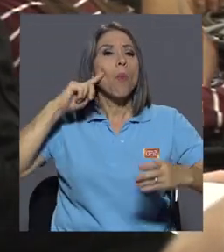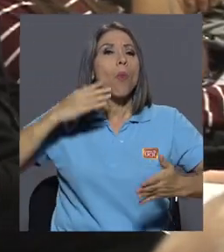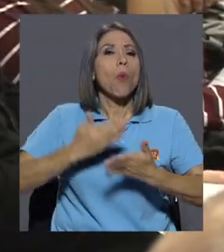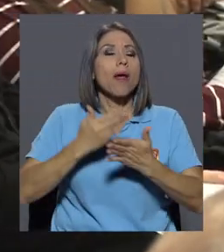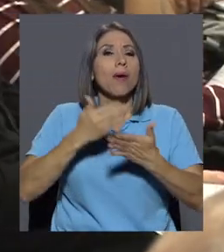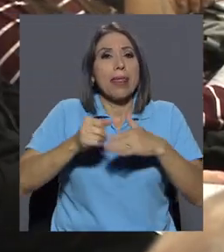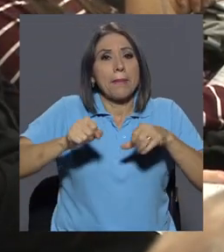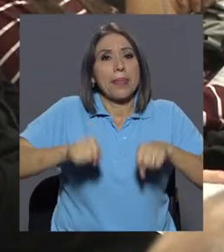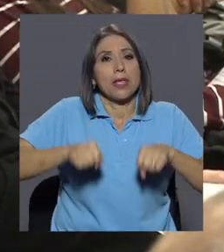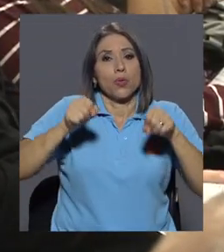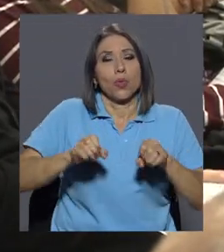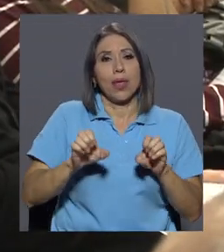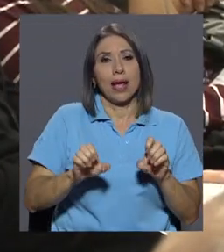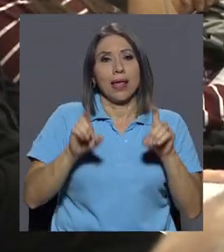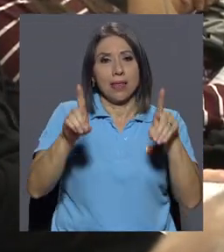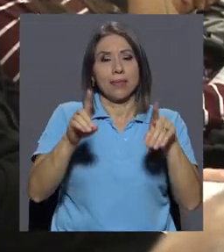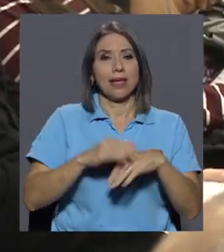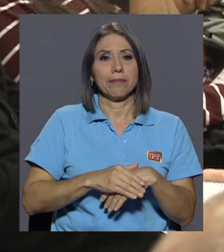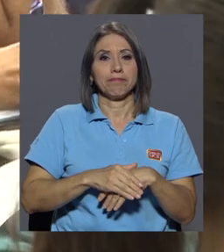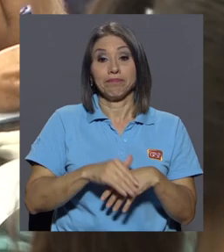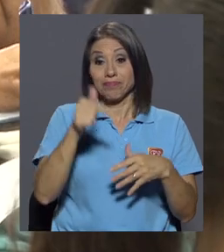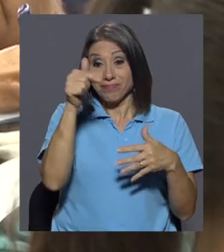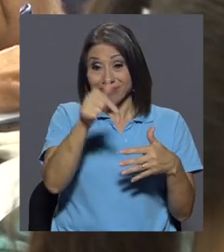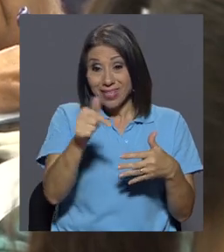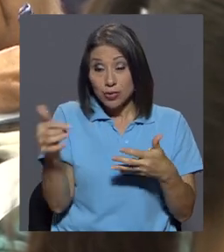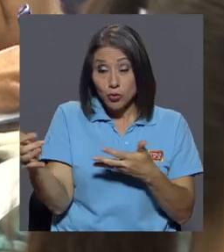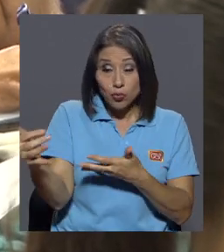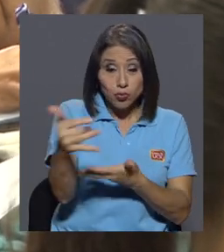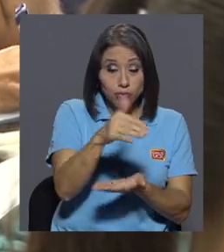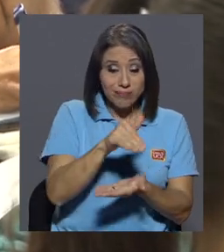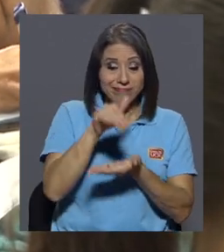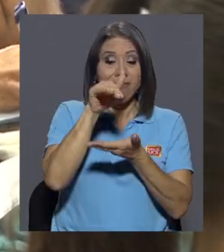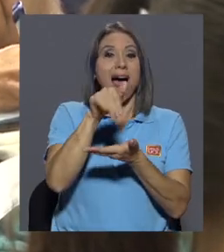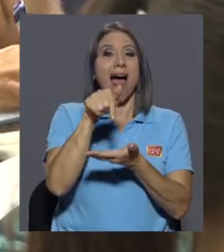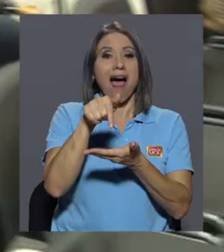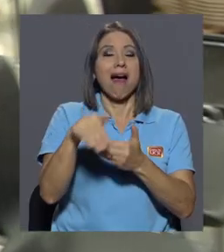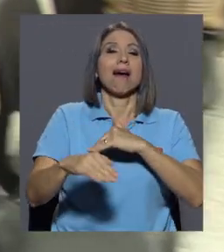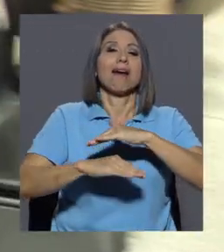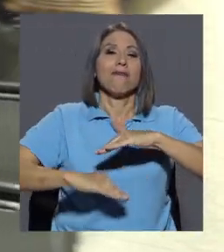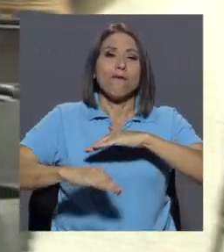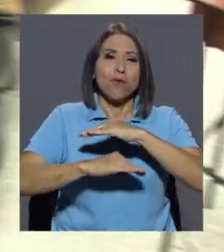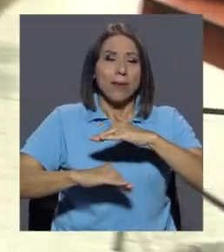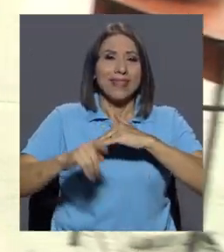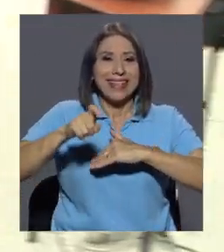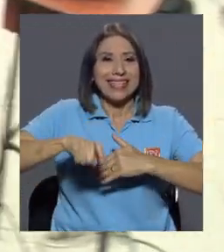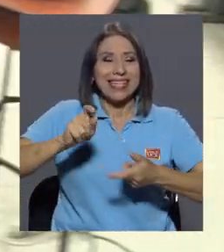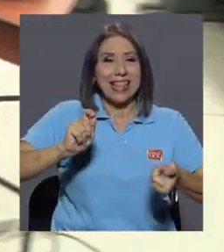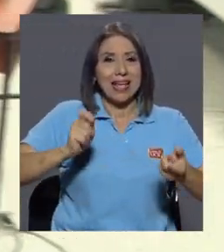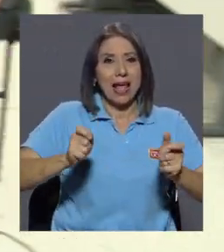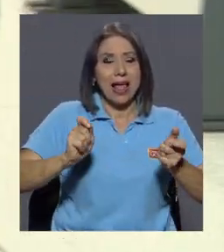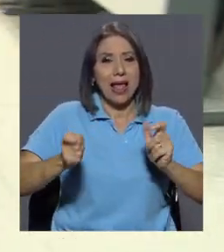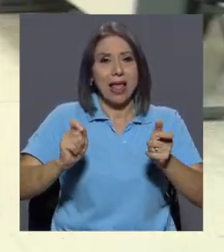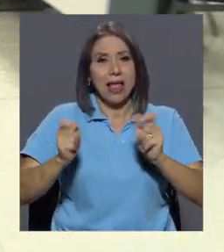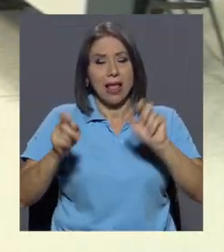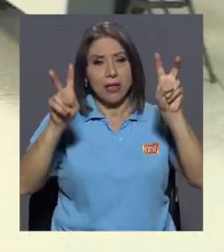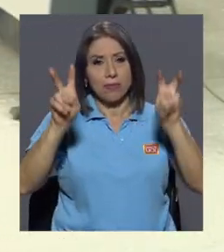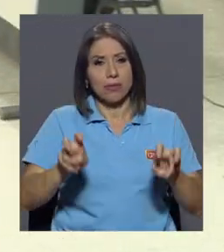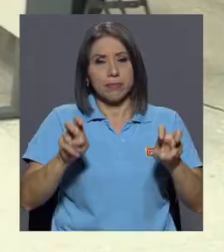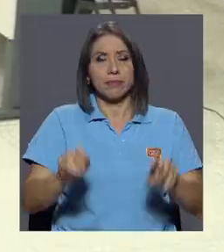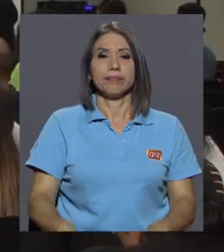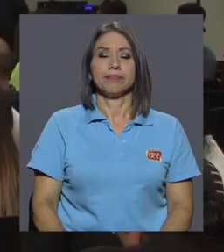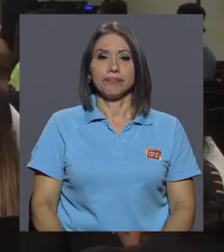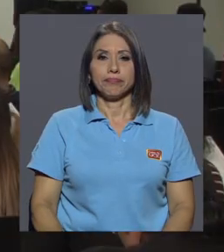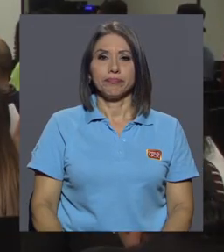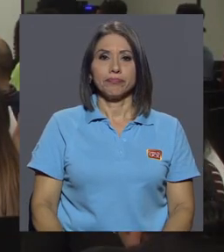aplica la institución. Estos insumos han fundamentado la necesidad de realizar los cambios a las pruebas. Han